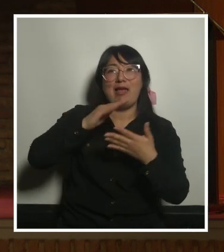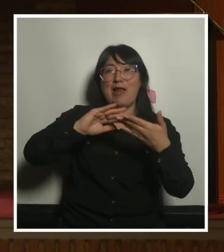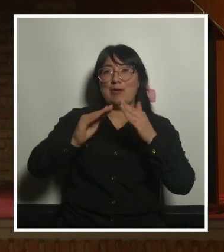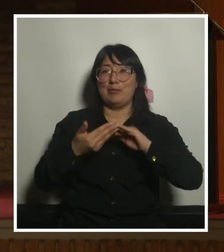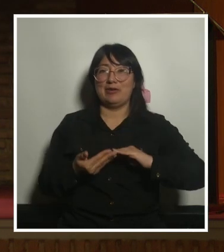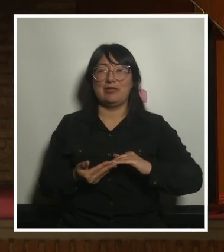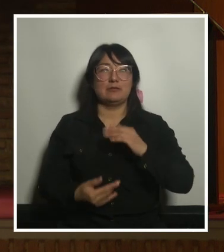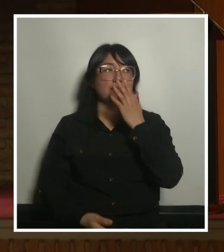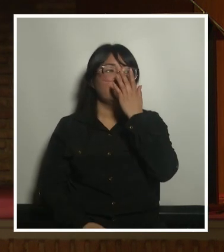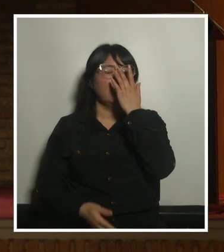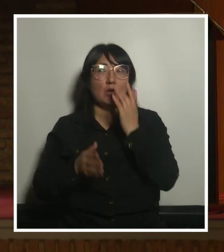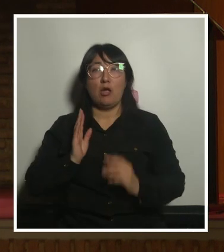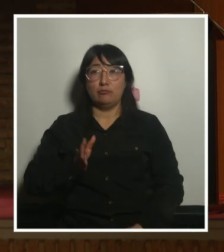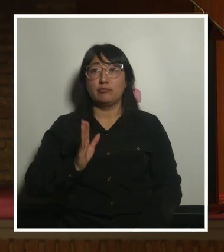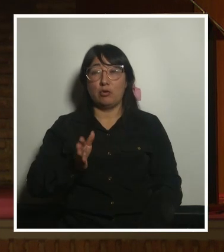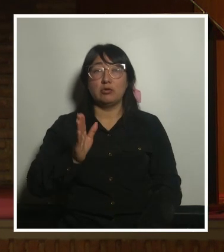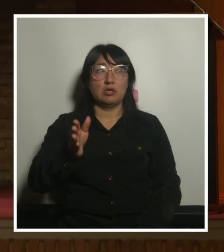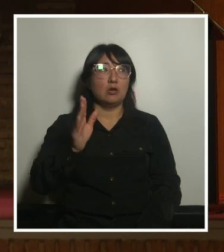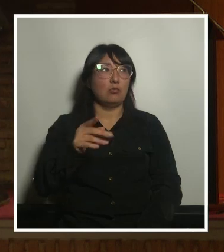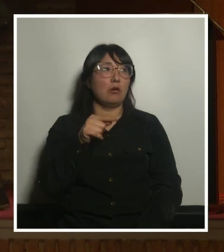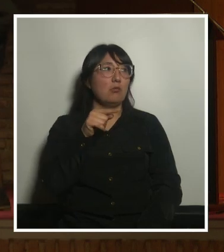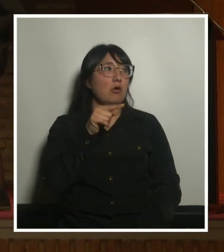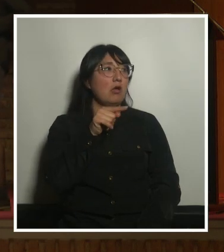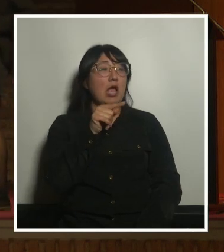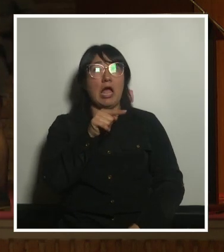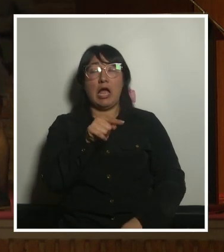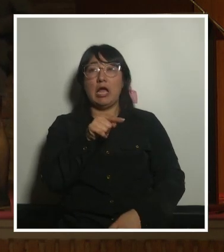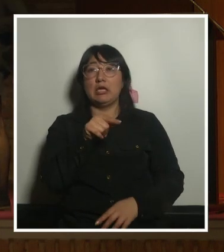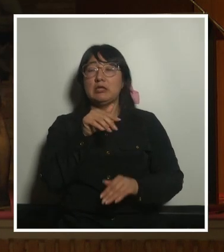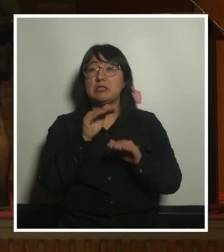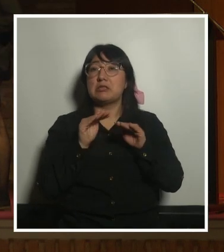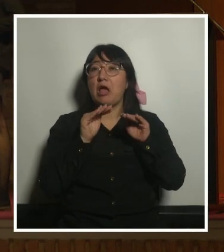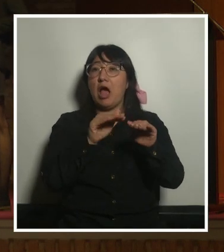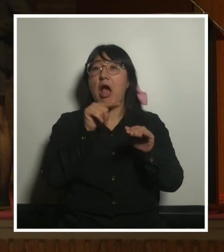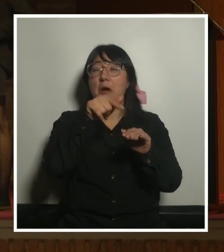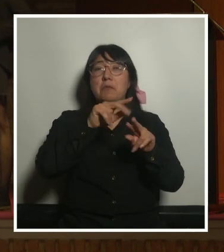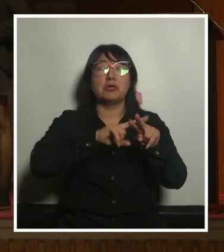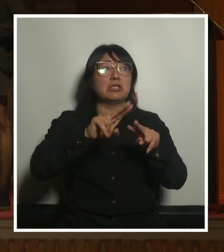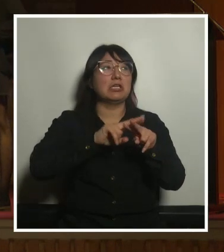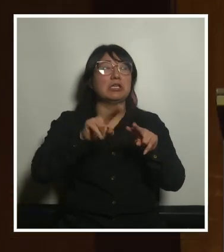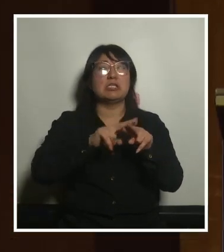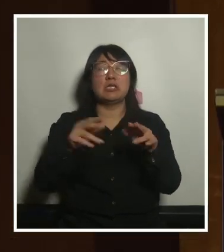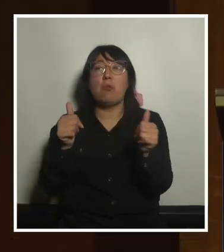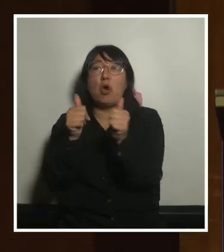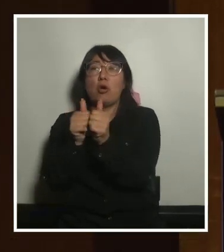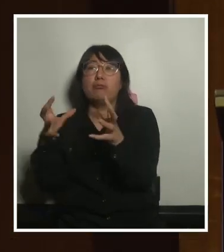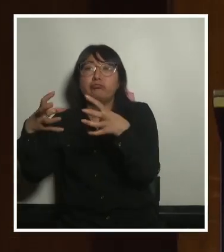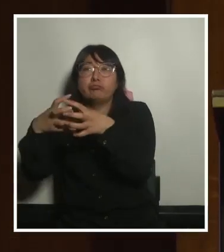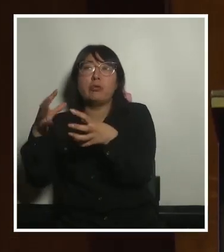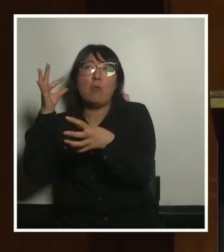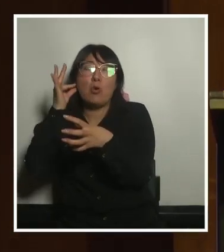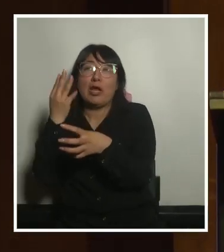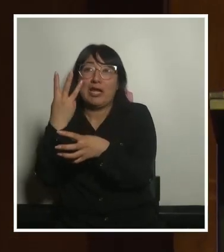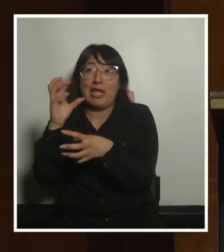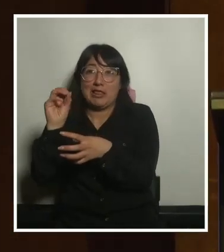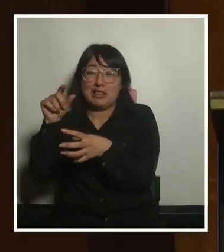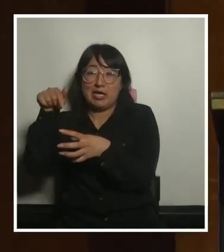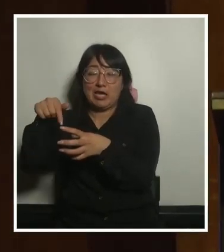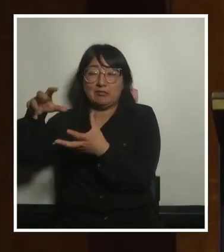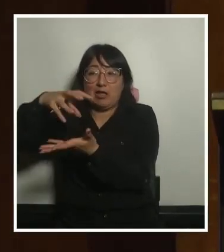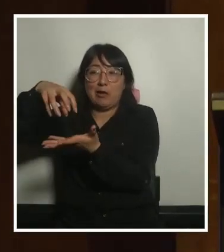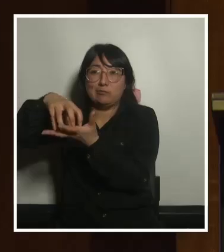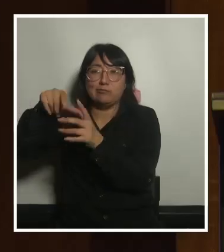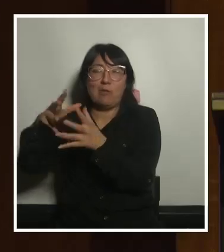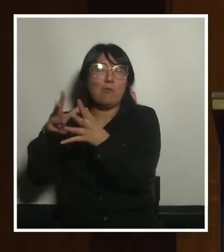y seguimos trabajando con ello entonces es una intervención que hicimos de autoconstrucción con mujeres con 30 mujeres del barrio